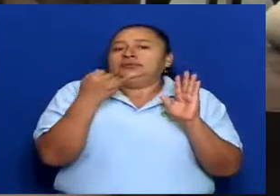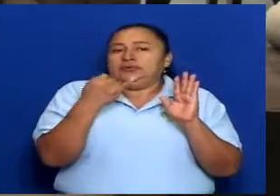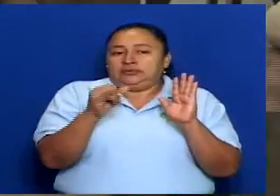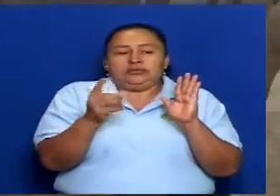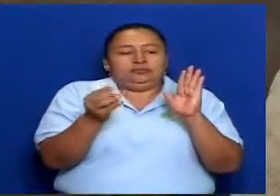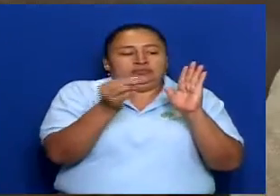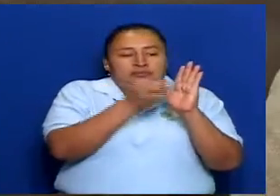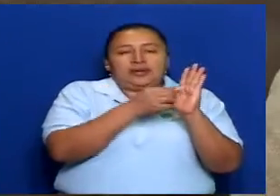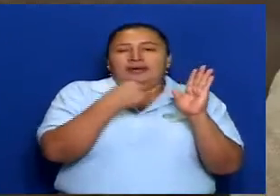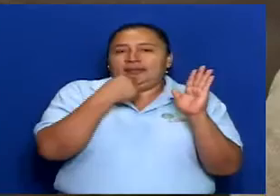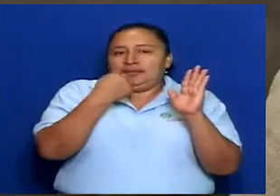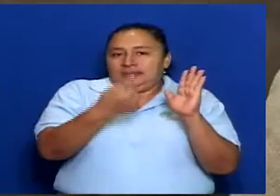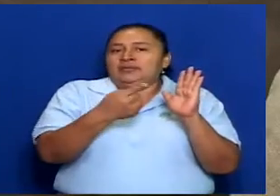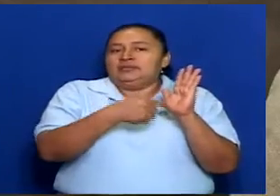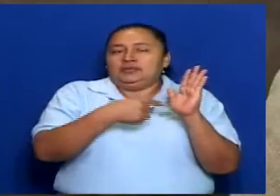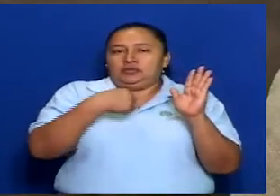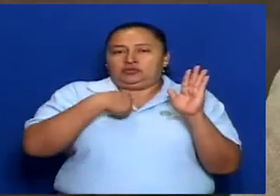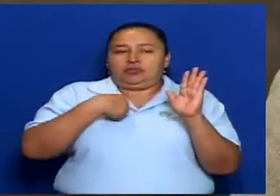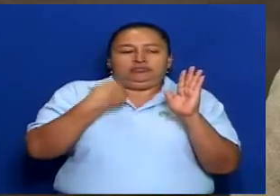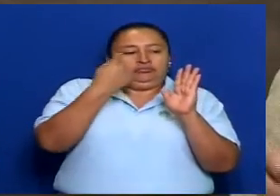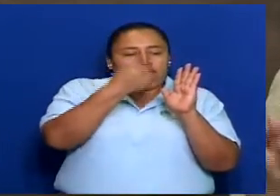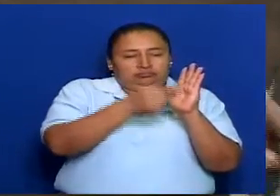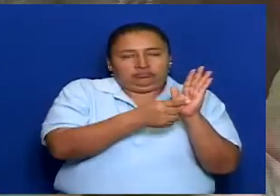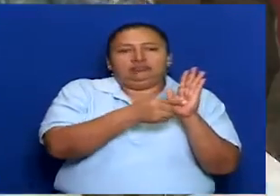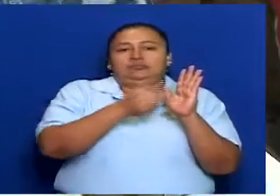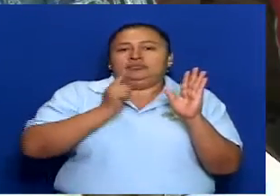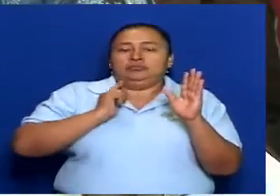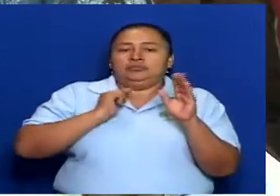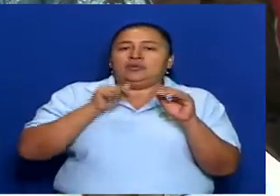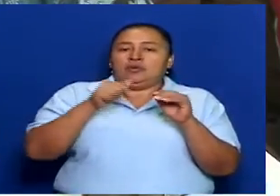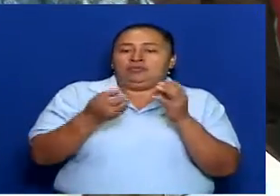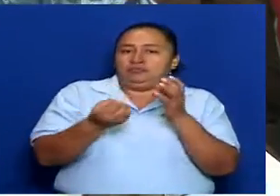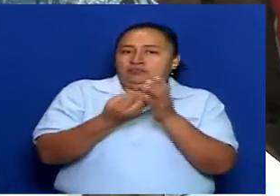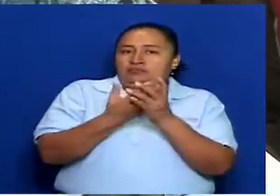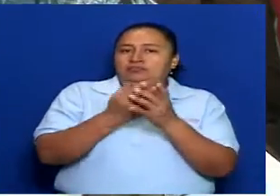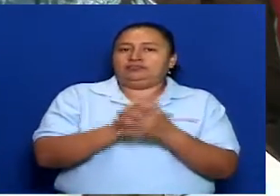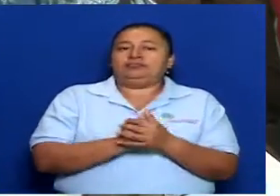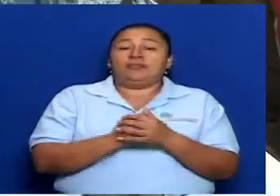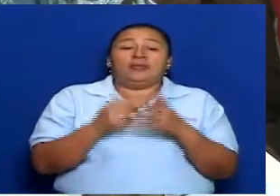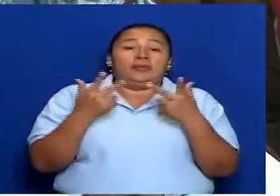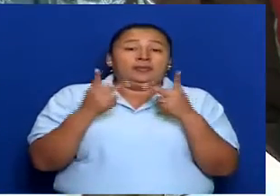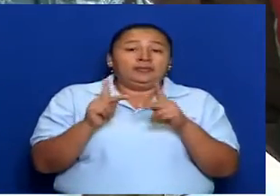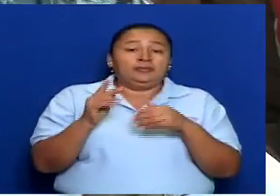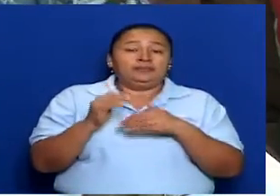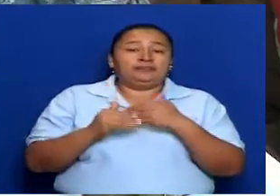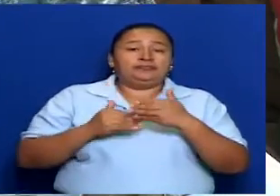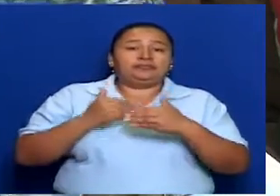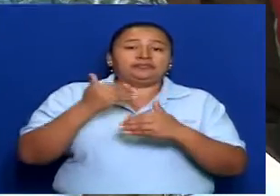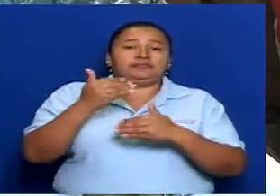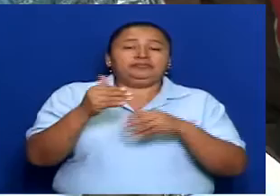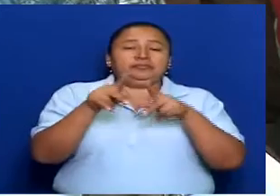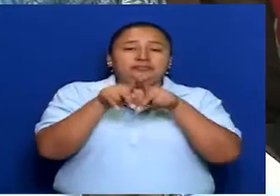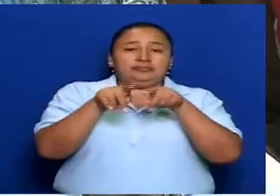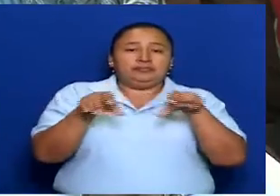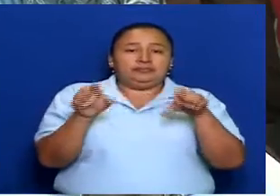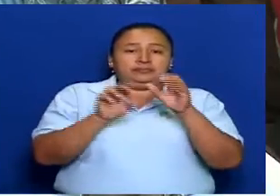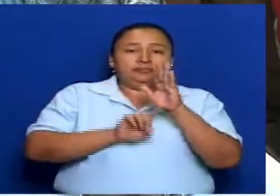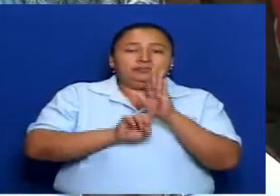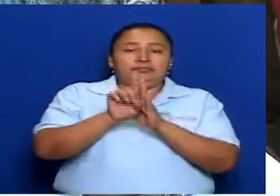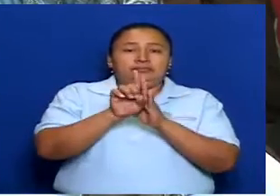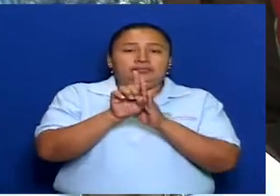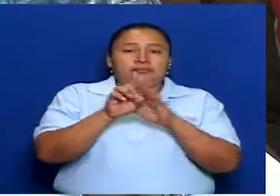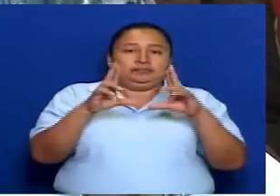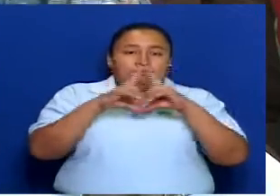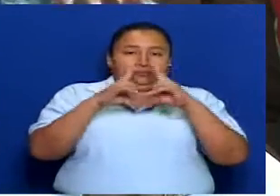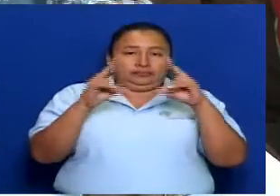la constitución que está dentro de lo que es un marco más incluyente. Pero luego vamos al Plan de Desarrollo de la